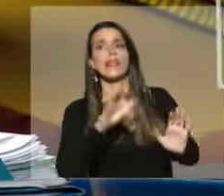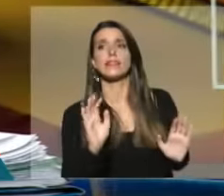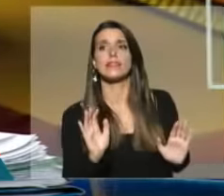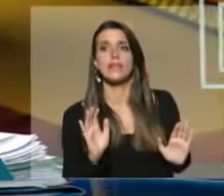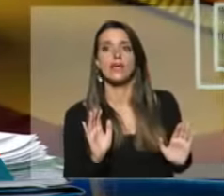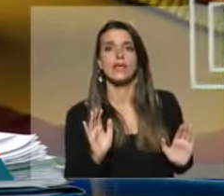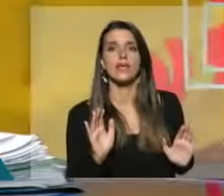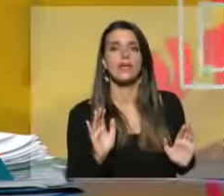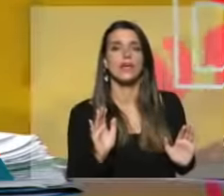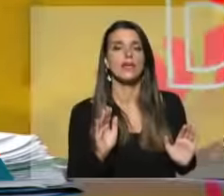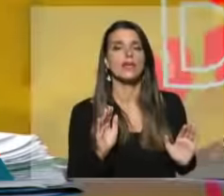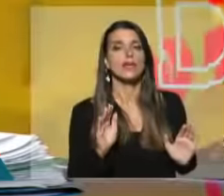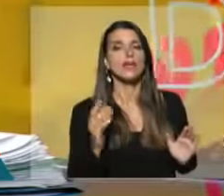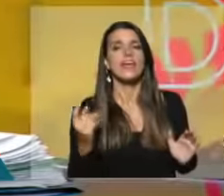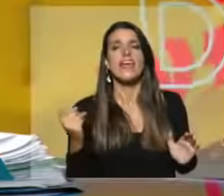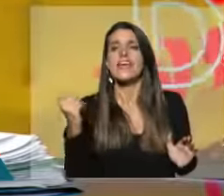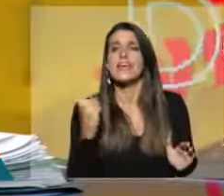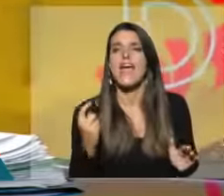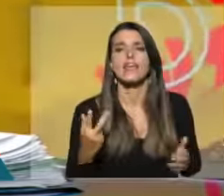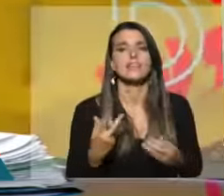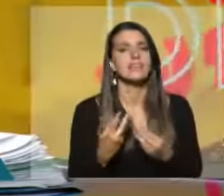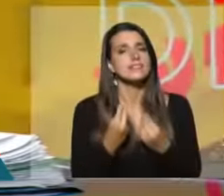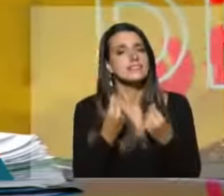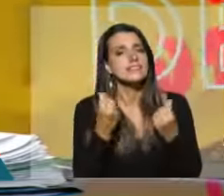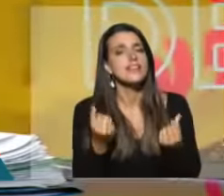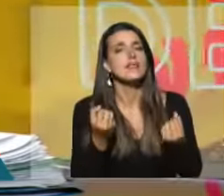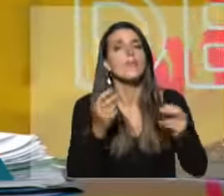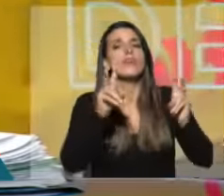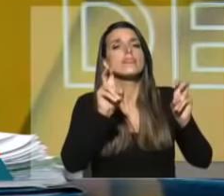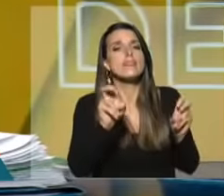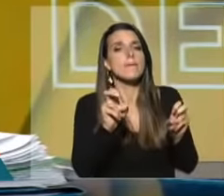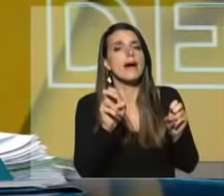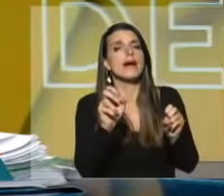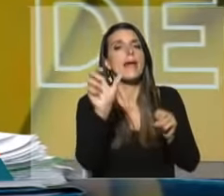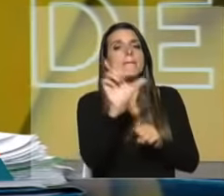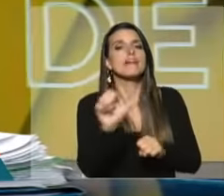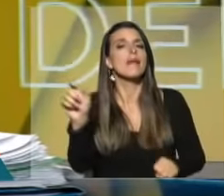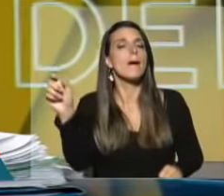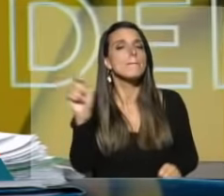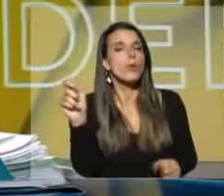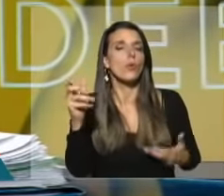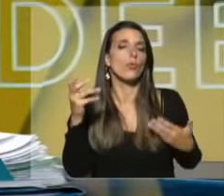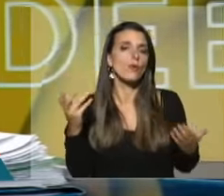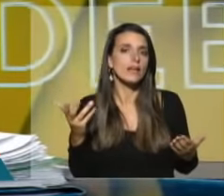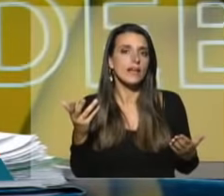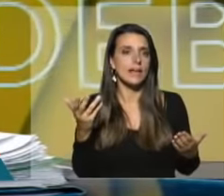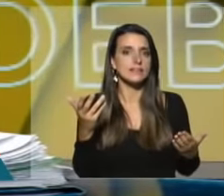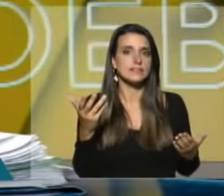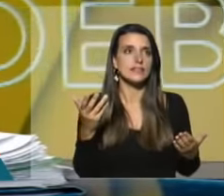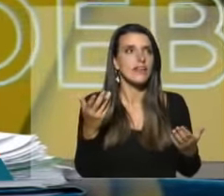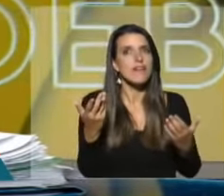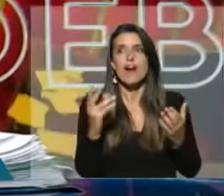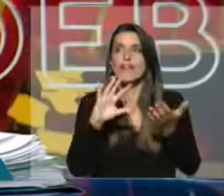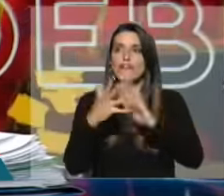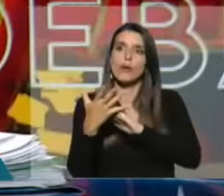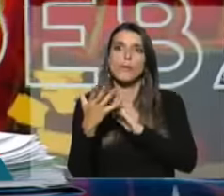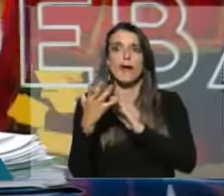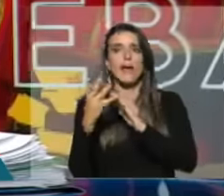Nos sentimos engañados por el tema de las empresas públicas que las vamos erosionando de una forma u otra.